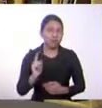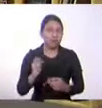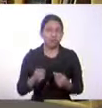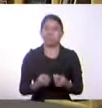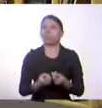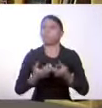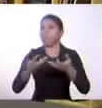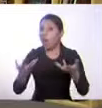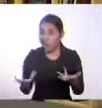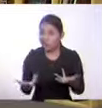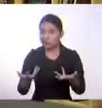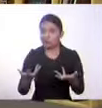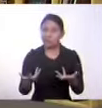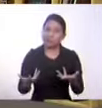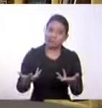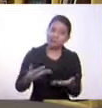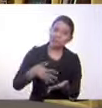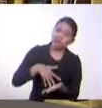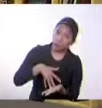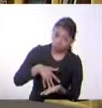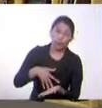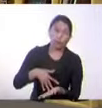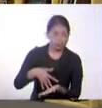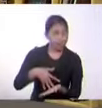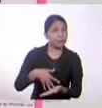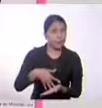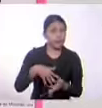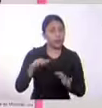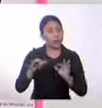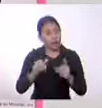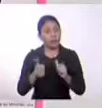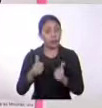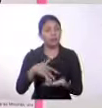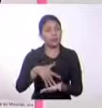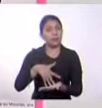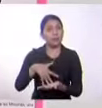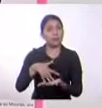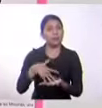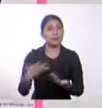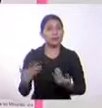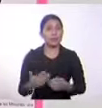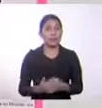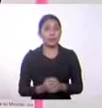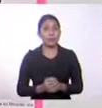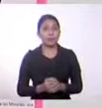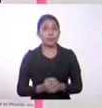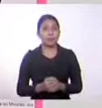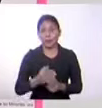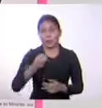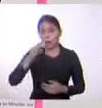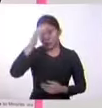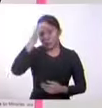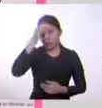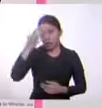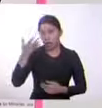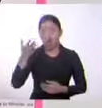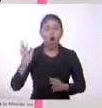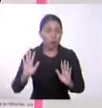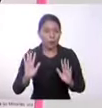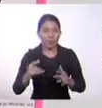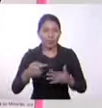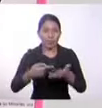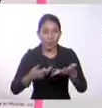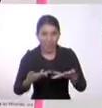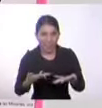en posición vulnerable, en algunos sentidos, y que algunas veces los conceptos, los derechos les son violentados.